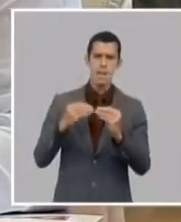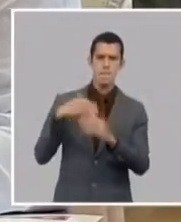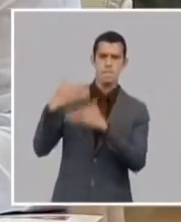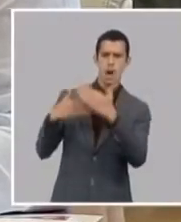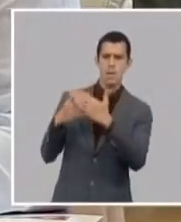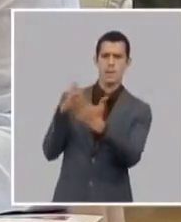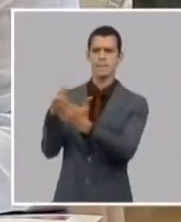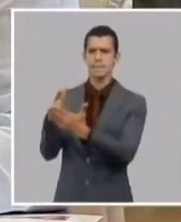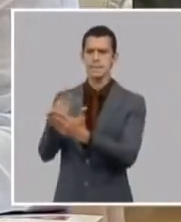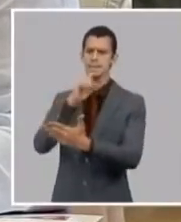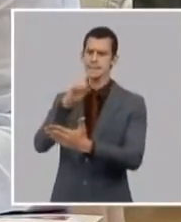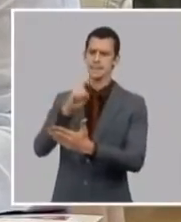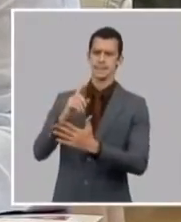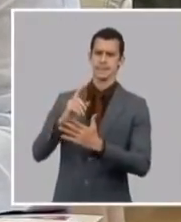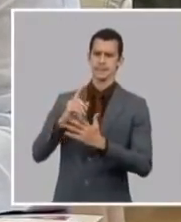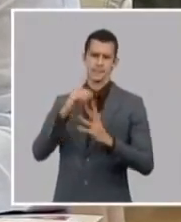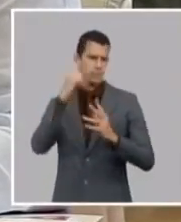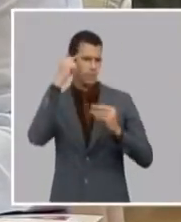aplicando